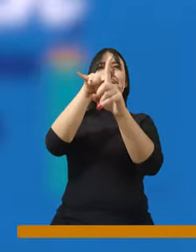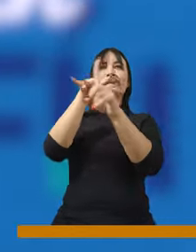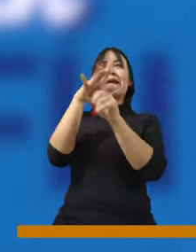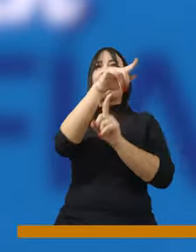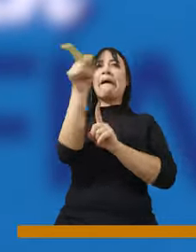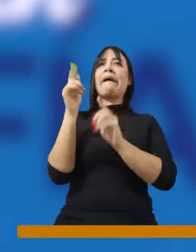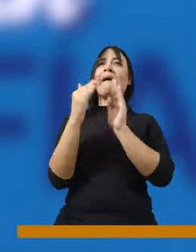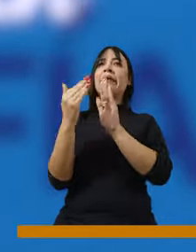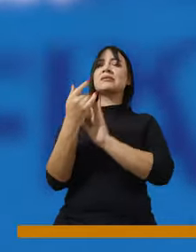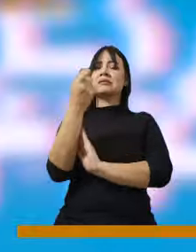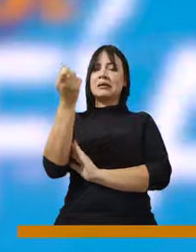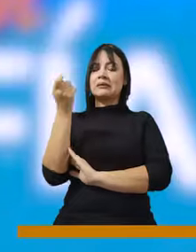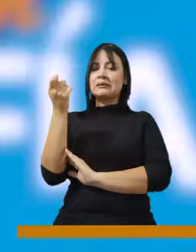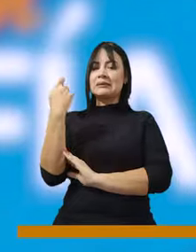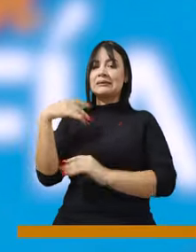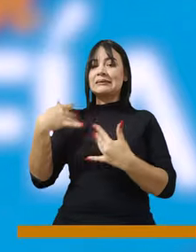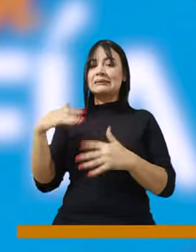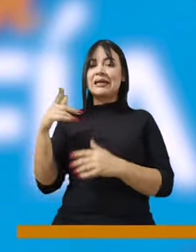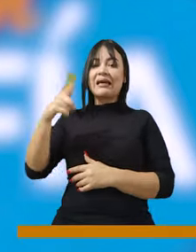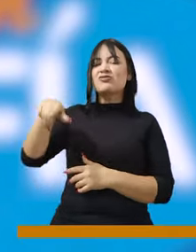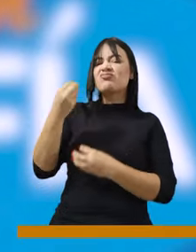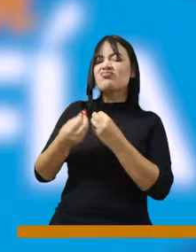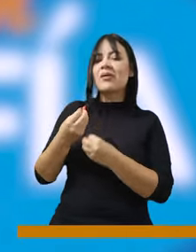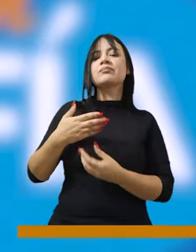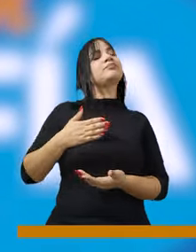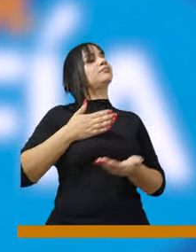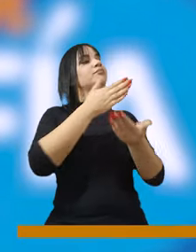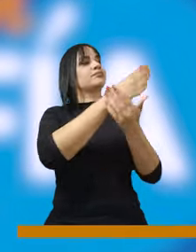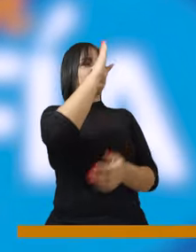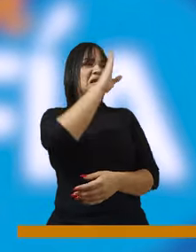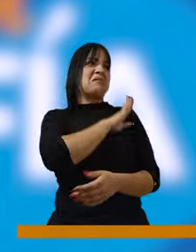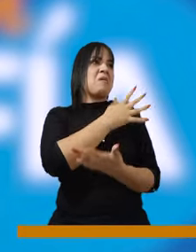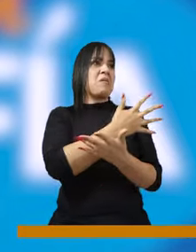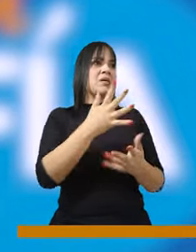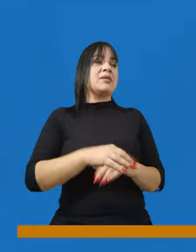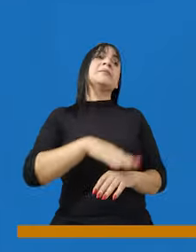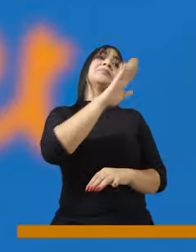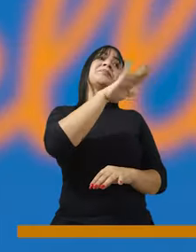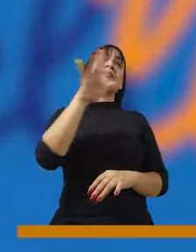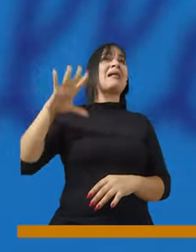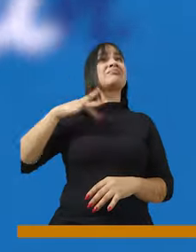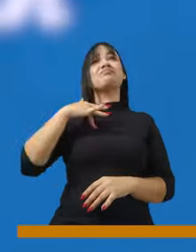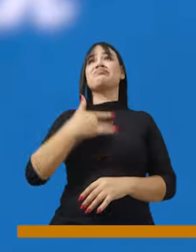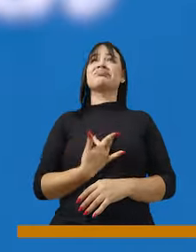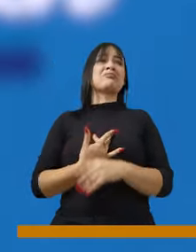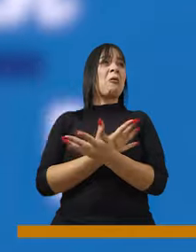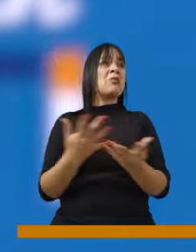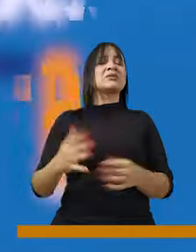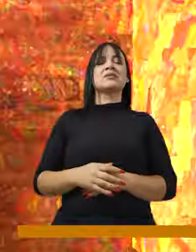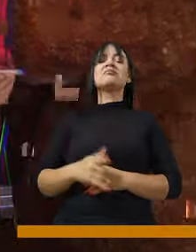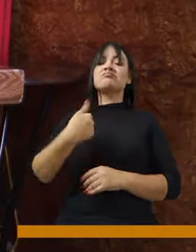a algunos vecinos de nuestra comunidad. Entonces ellos se dirigieron a las autoridades competentes para demostrarles su